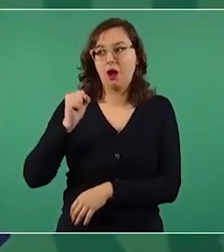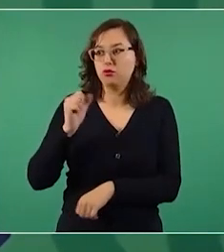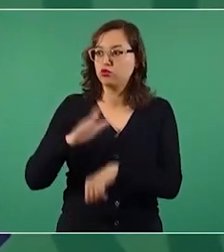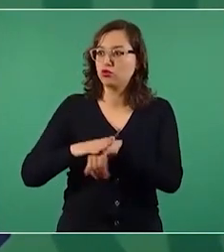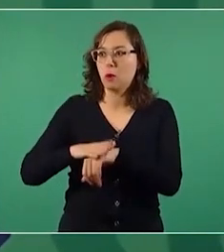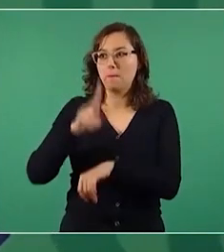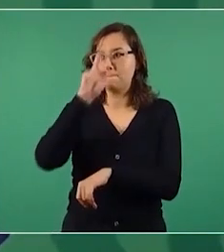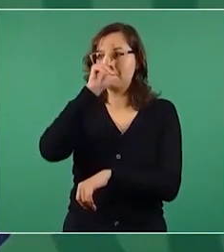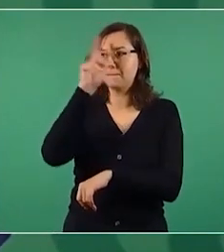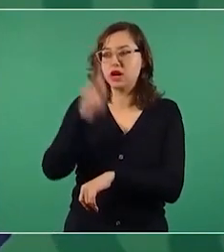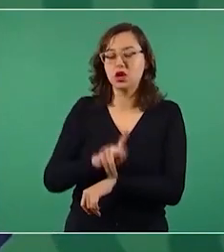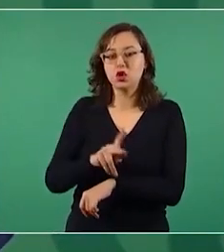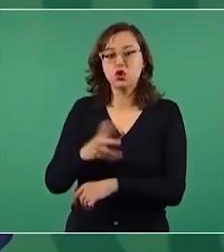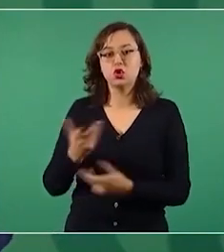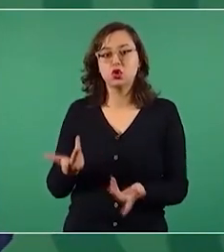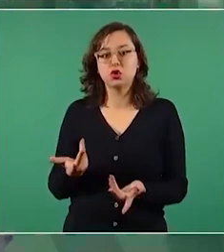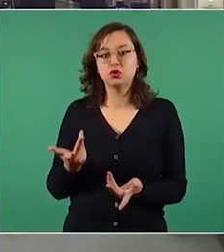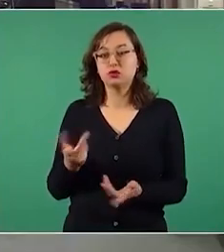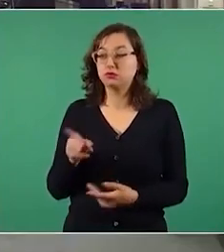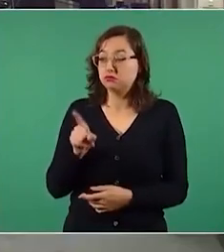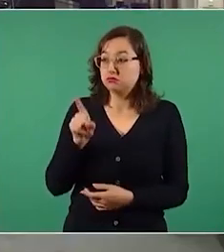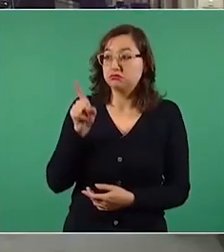tuvieron la amabilidad